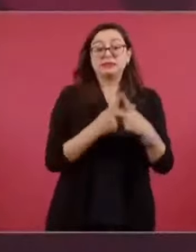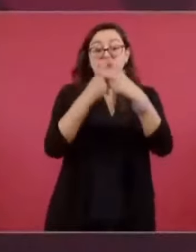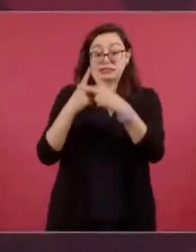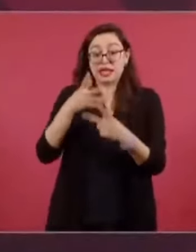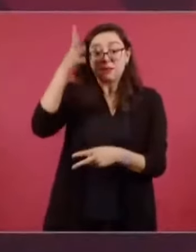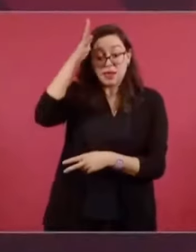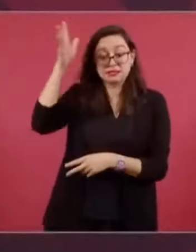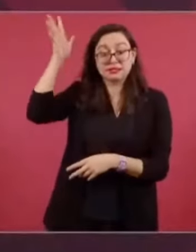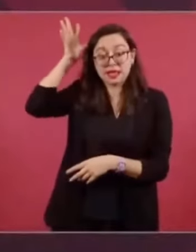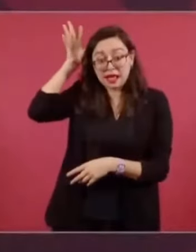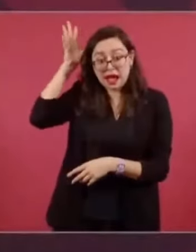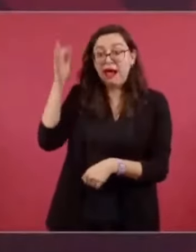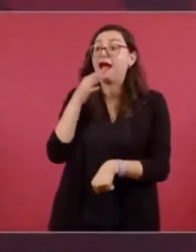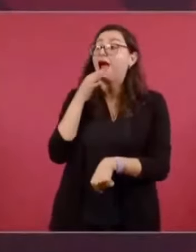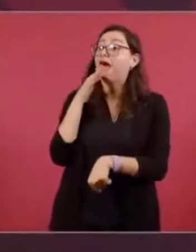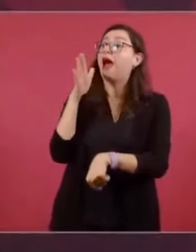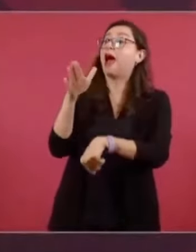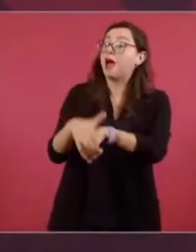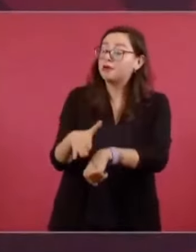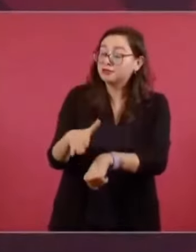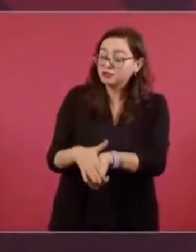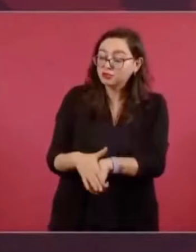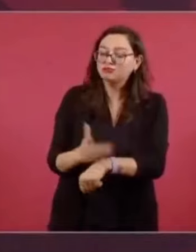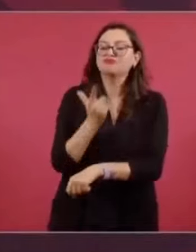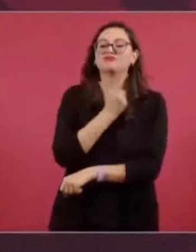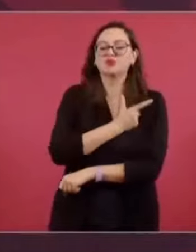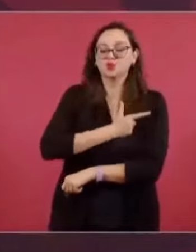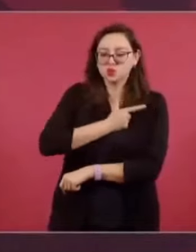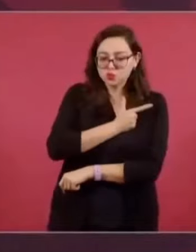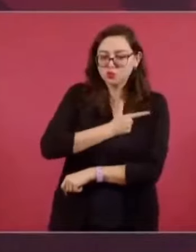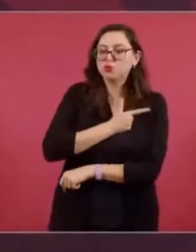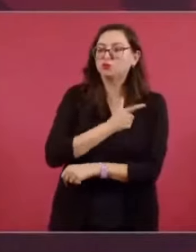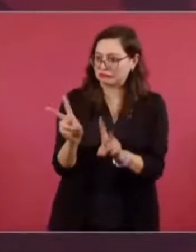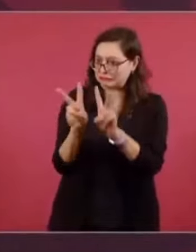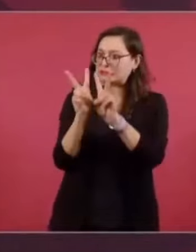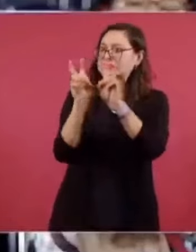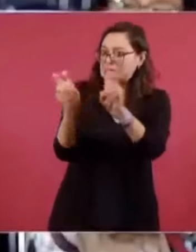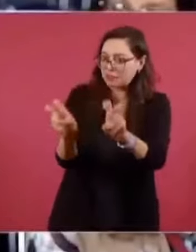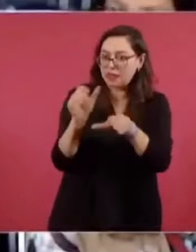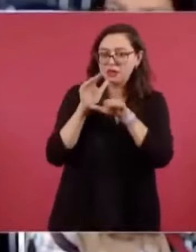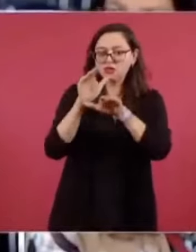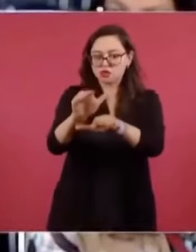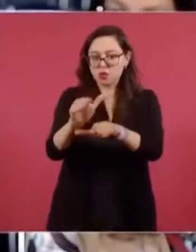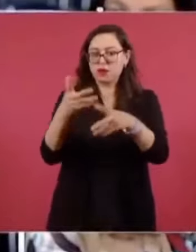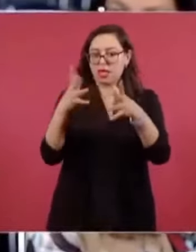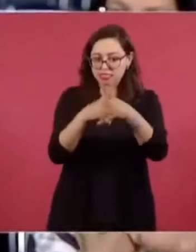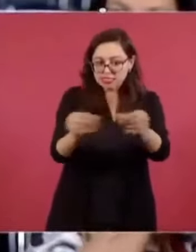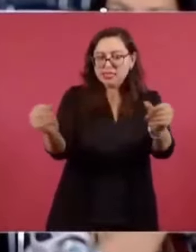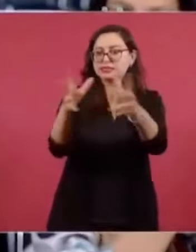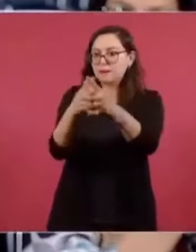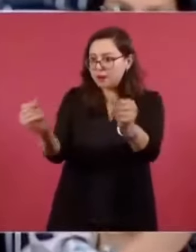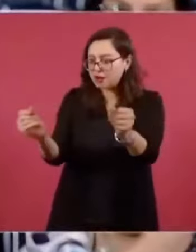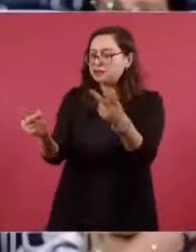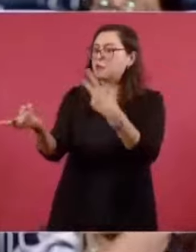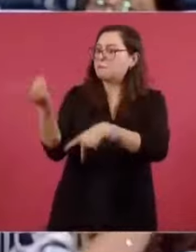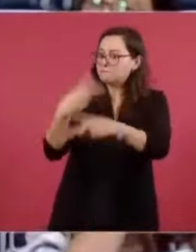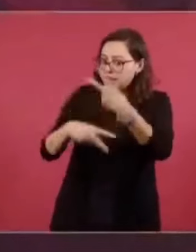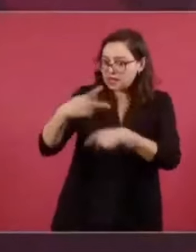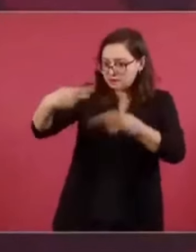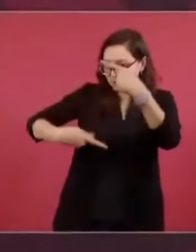que estén preocupados por estos temas y que vengan aquí